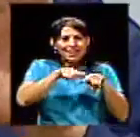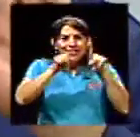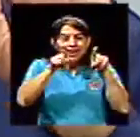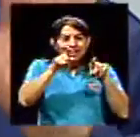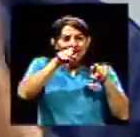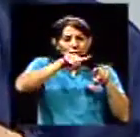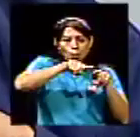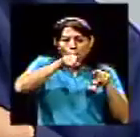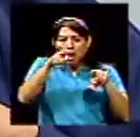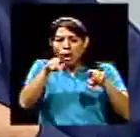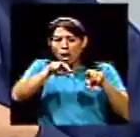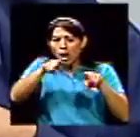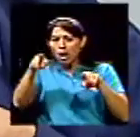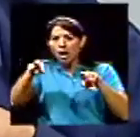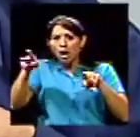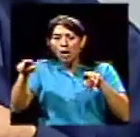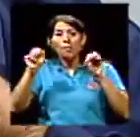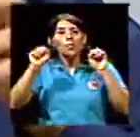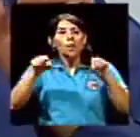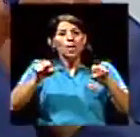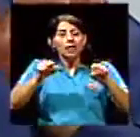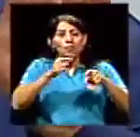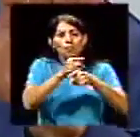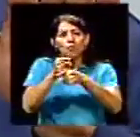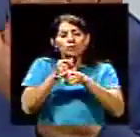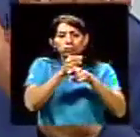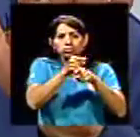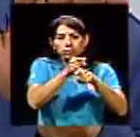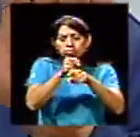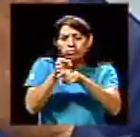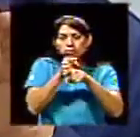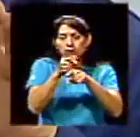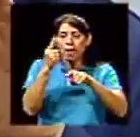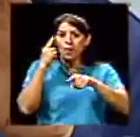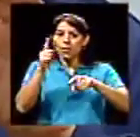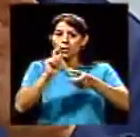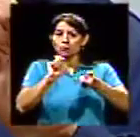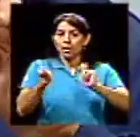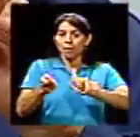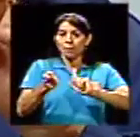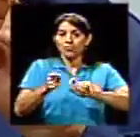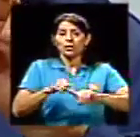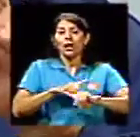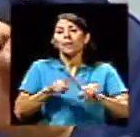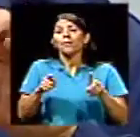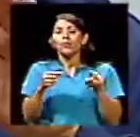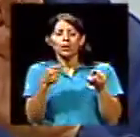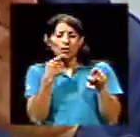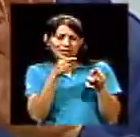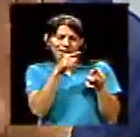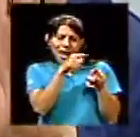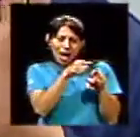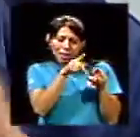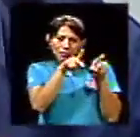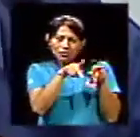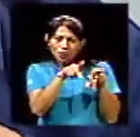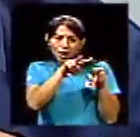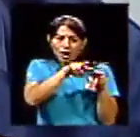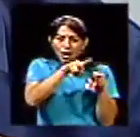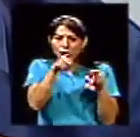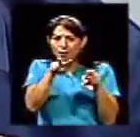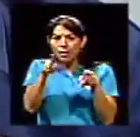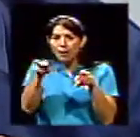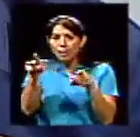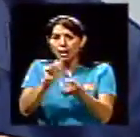entonces, meter algún factor de corrección, digo yo ahí, en términos de esa volatilidad. Entonces, no le da tanto, pero al final va a pasar esto, podría ser